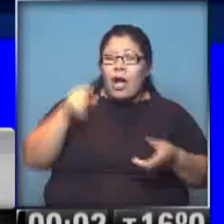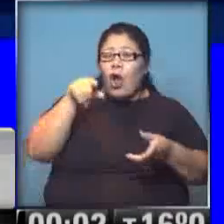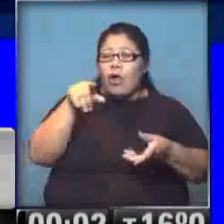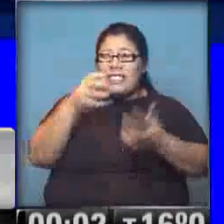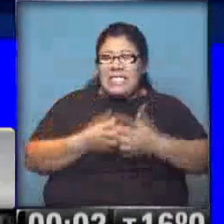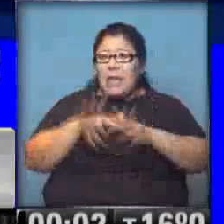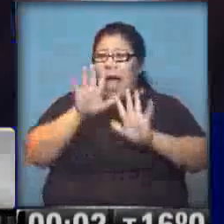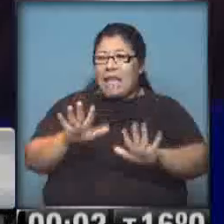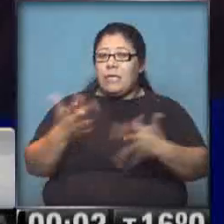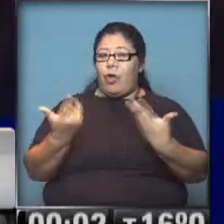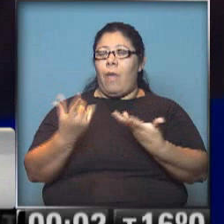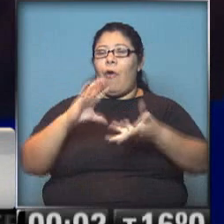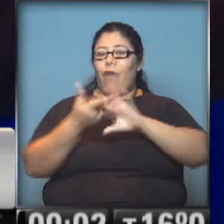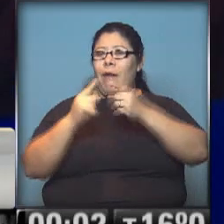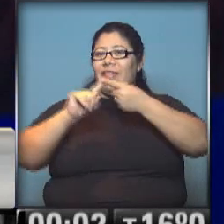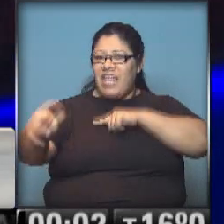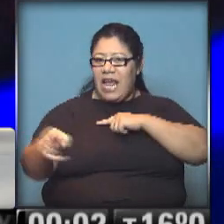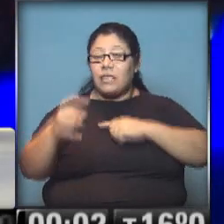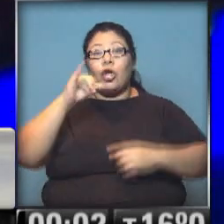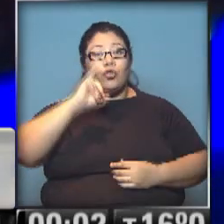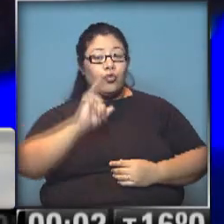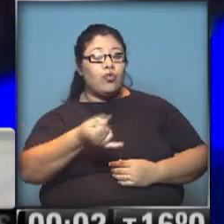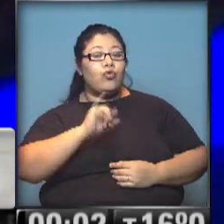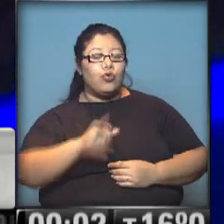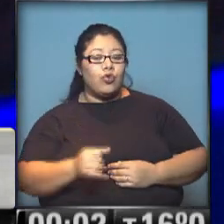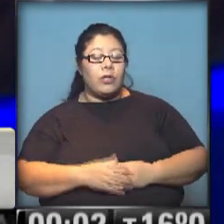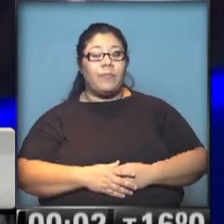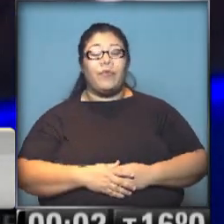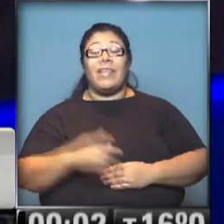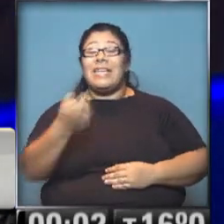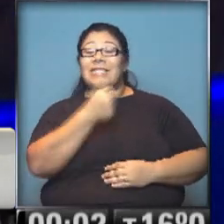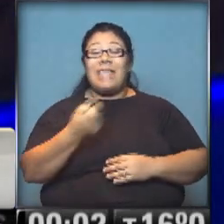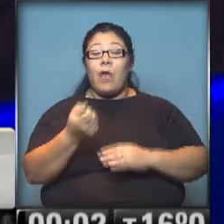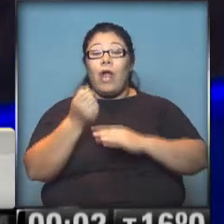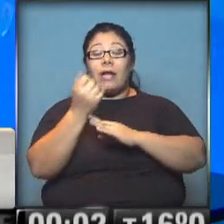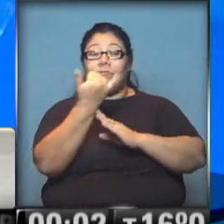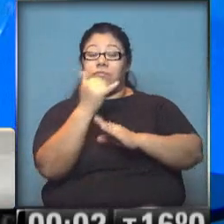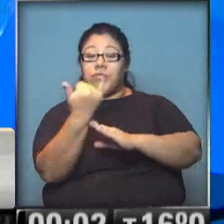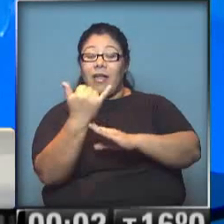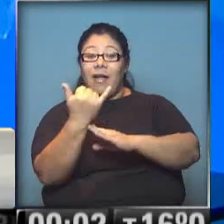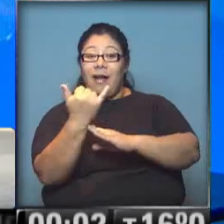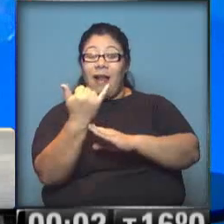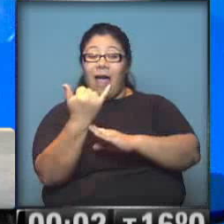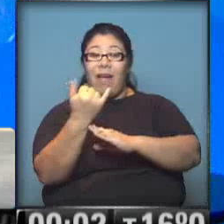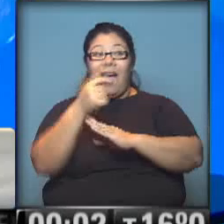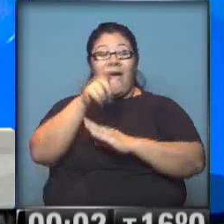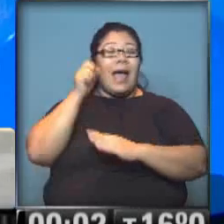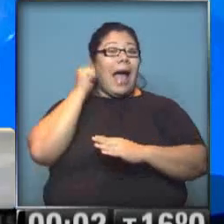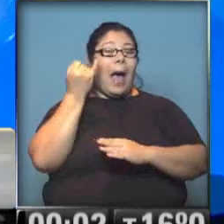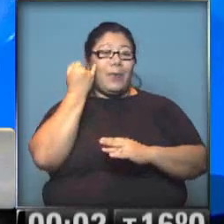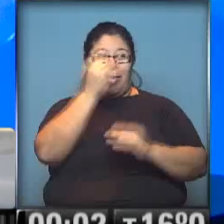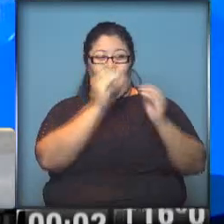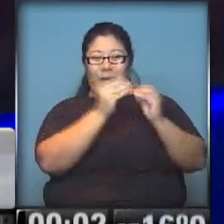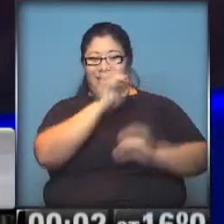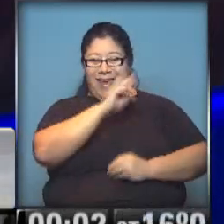Exactamente, estamos viendo en este momento en el celular lo que está tomando el celular de Gaby desde el otro extremo de la mesa. Esto nos permite